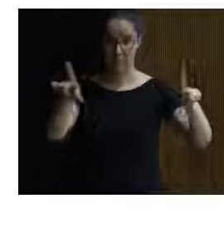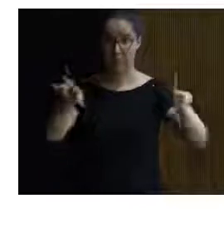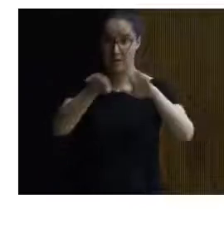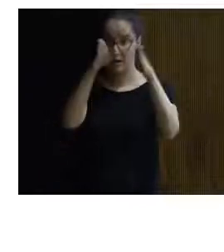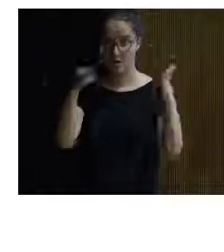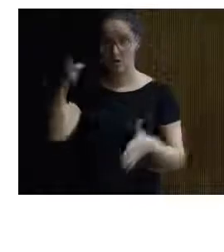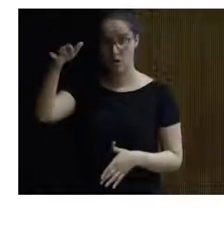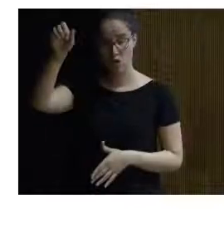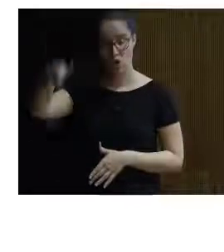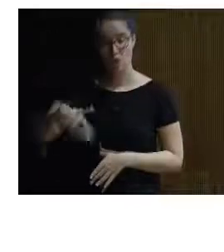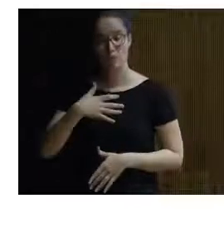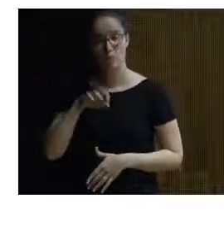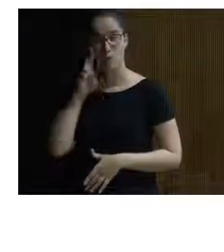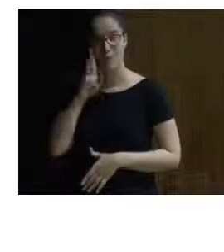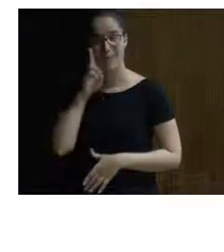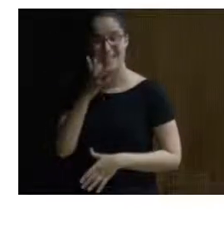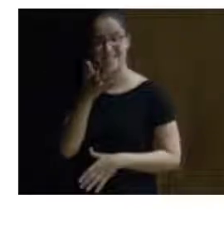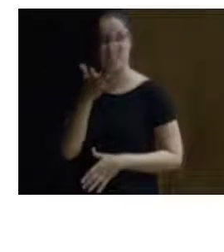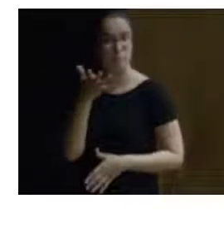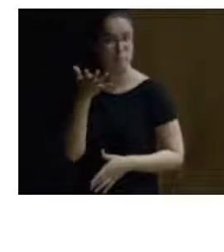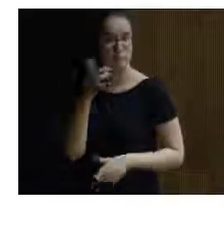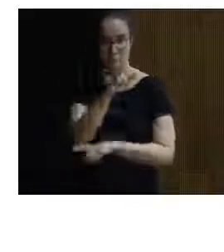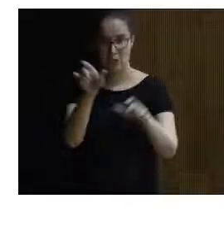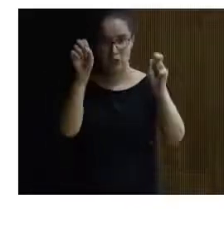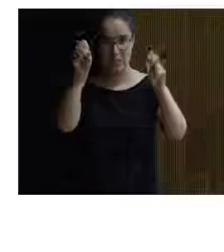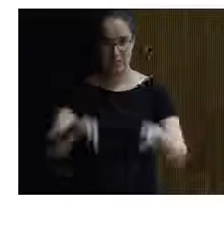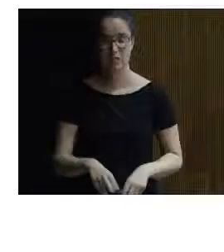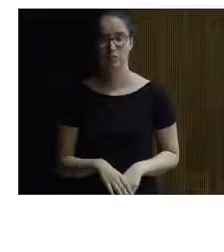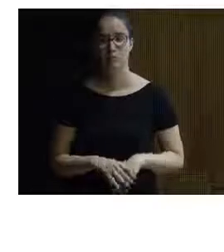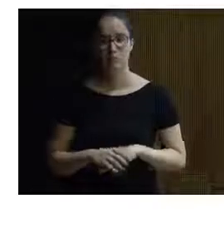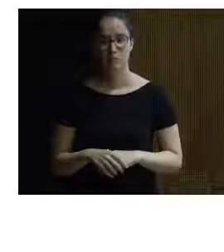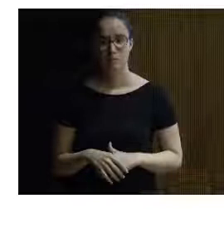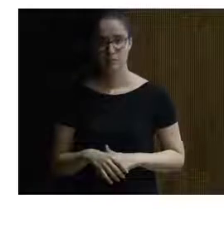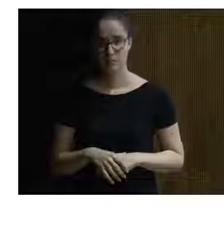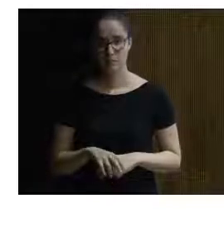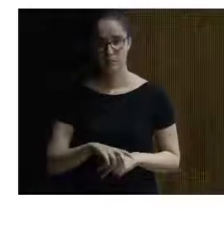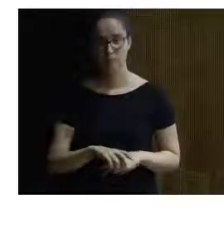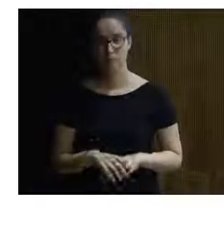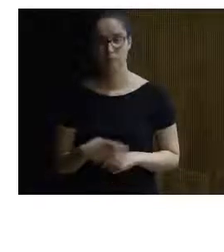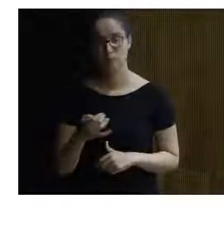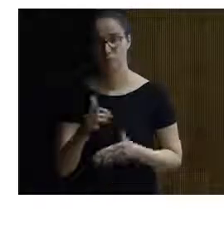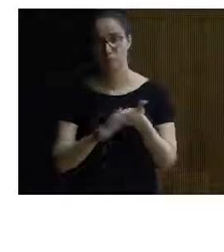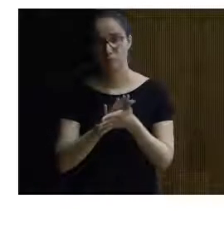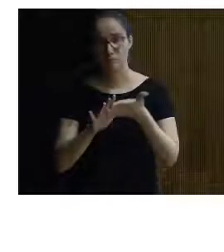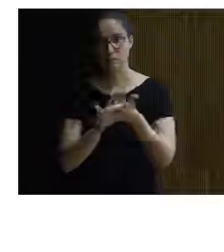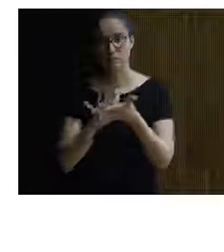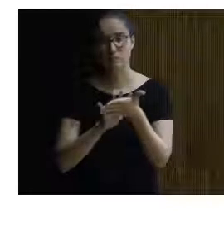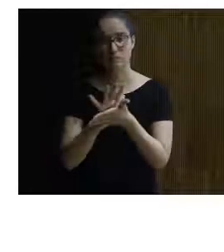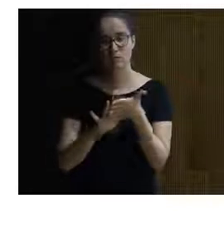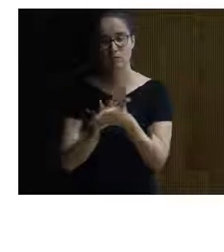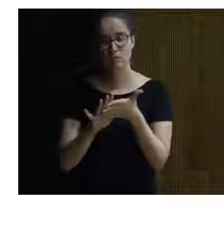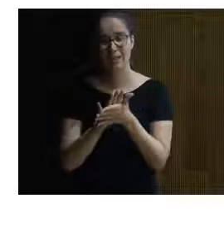cueva de Nió podemos ver en este caso sin gente y luego bueno hablamos un poquito de lo que son los